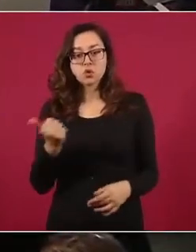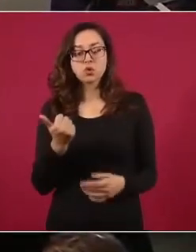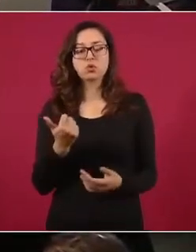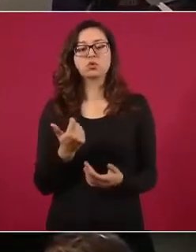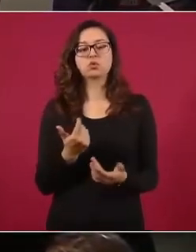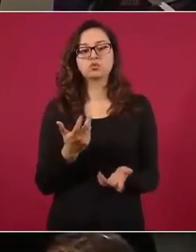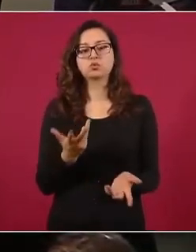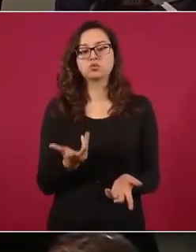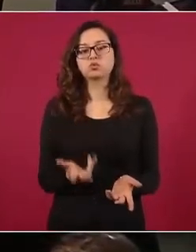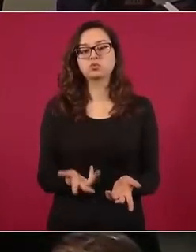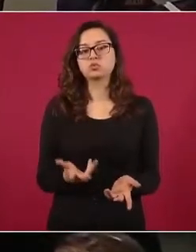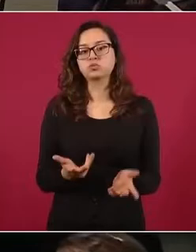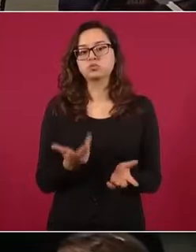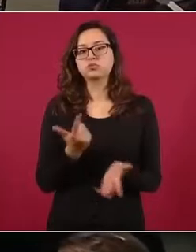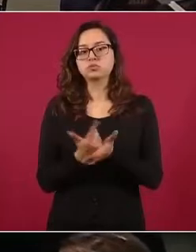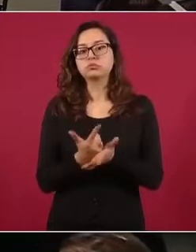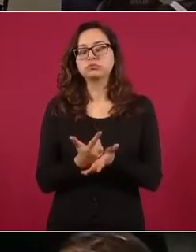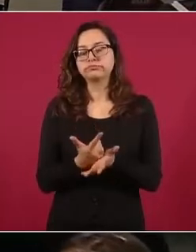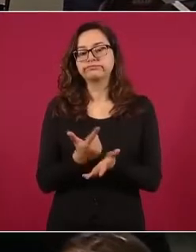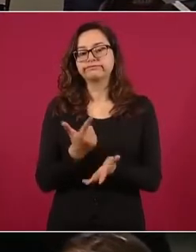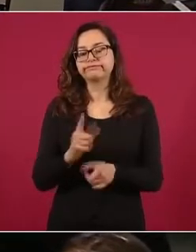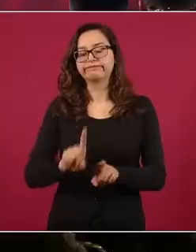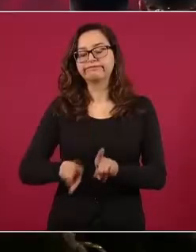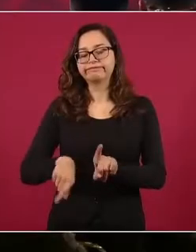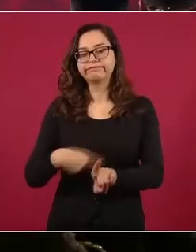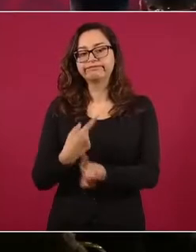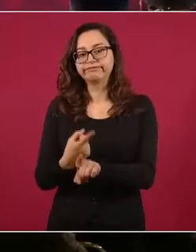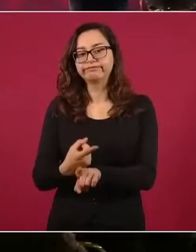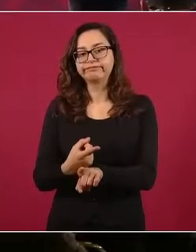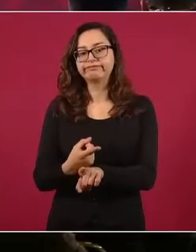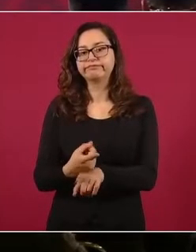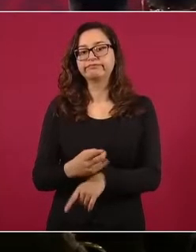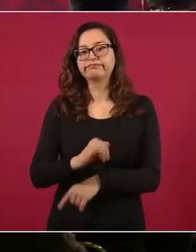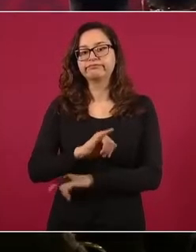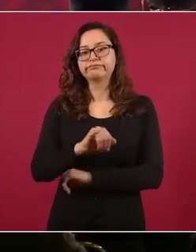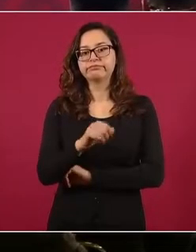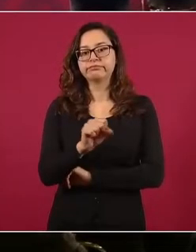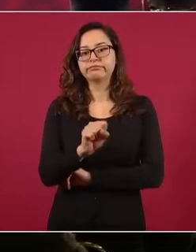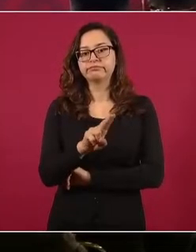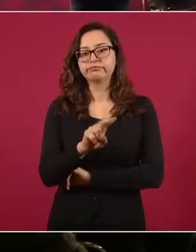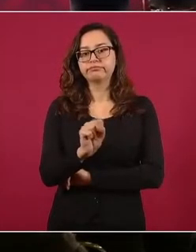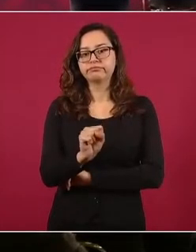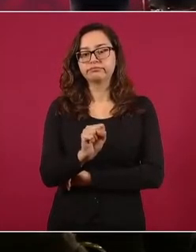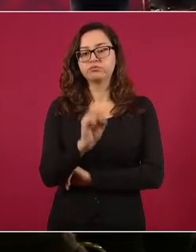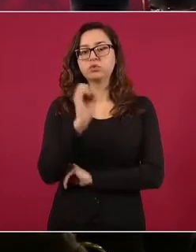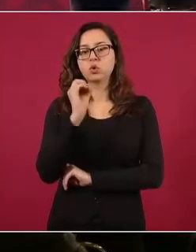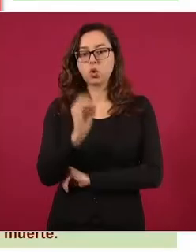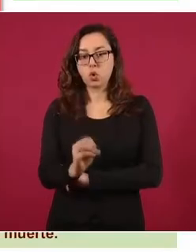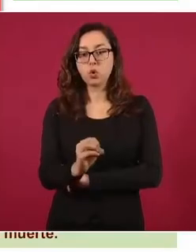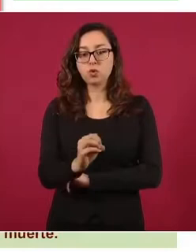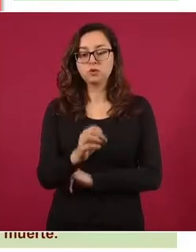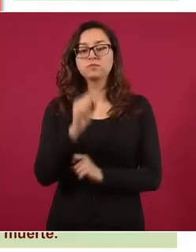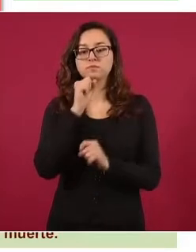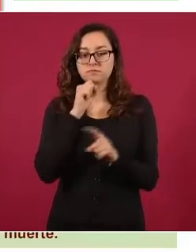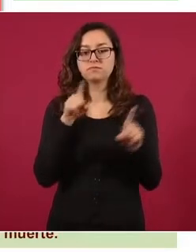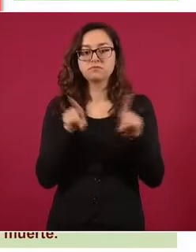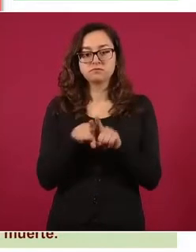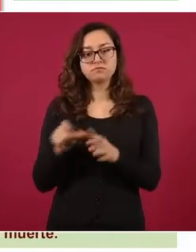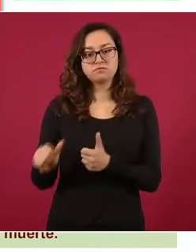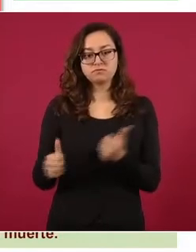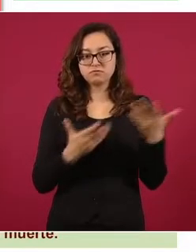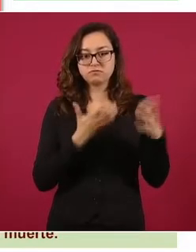de agresión sexual, este en el caso de Jesús O., que también fue entregado a una corte de Texas.